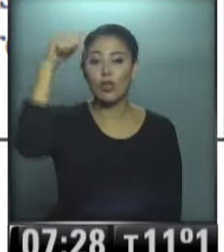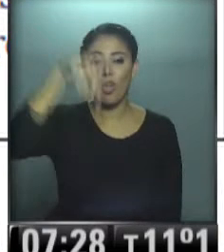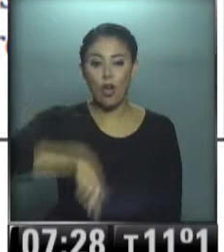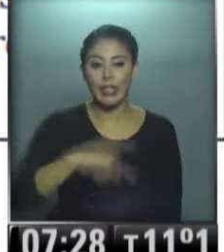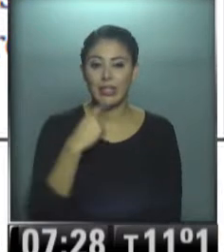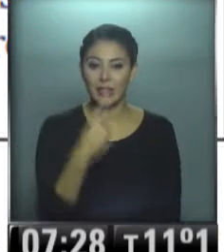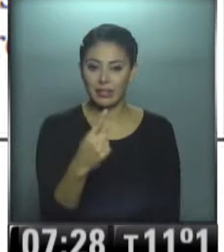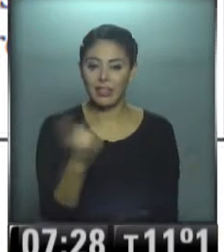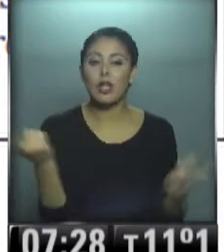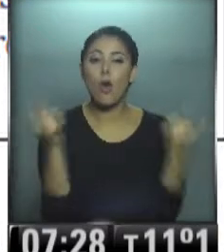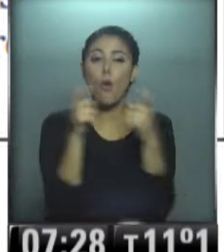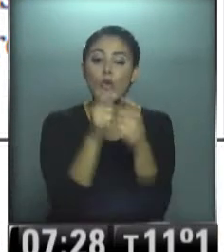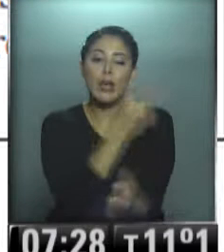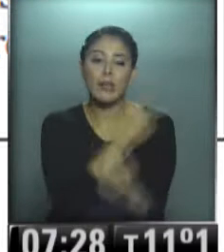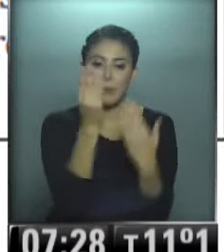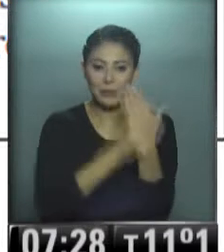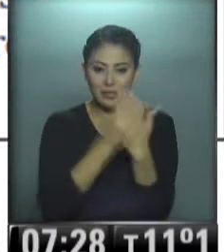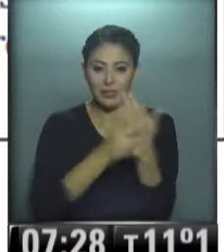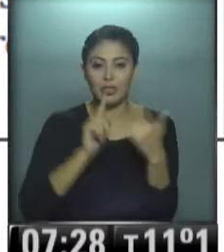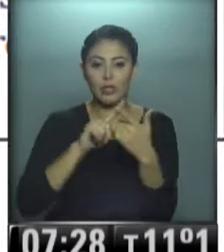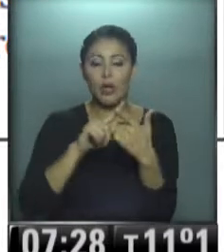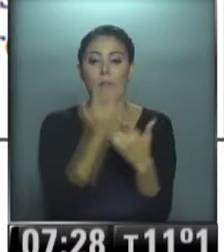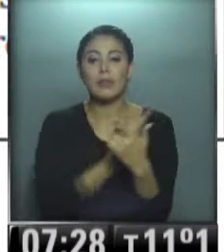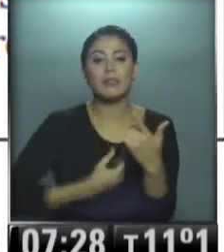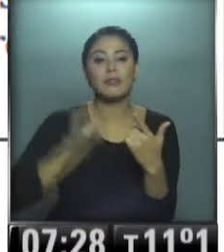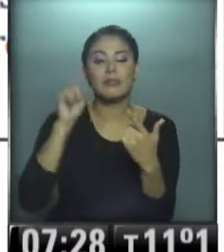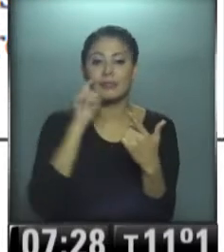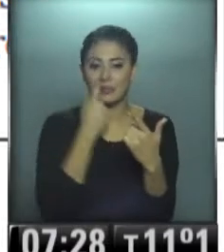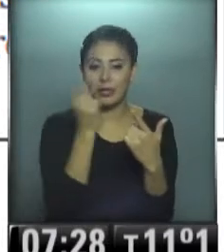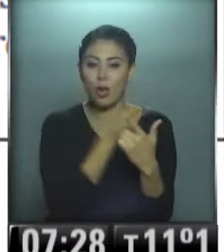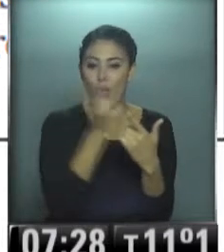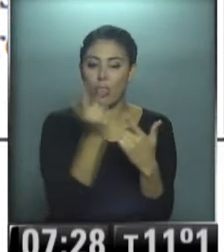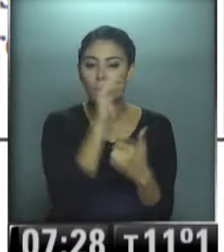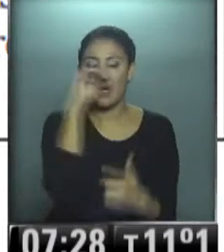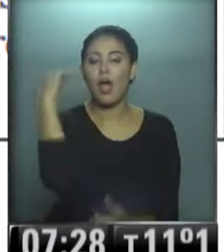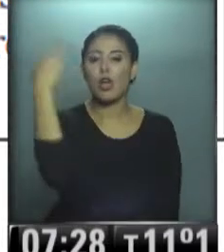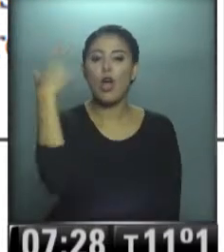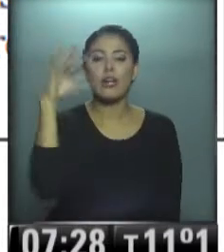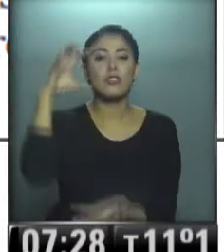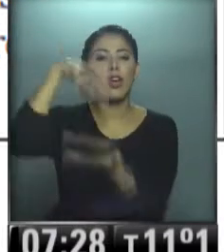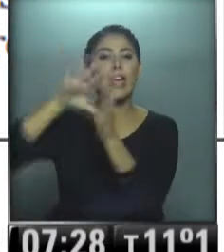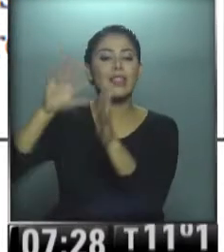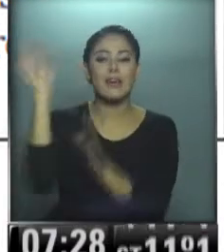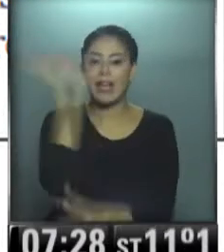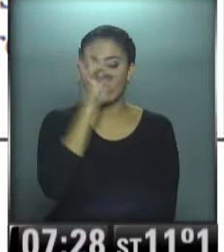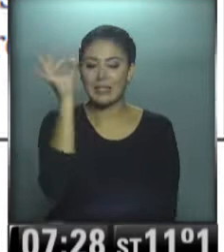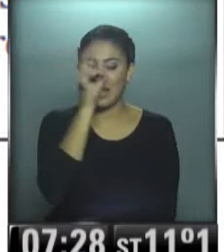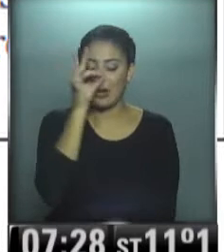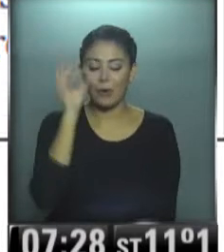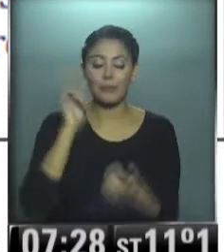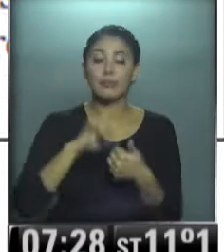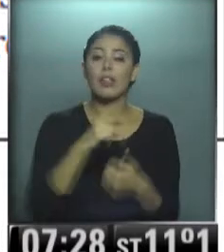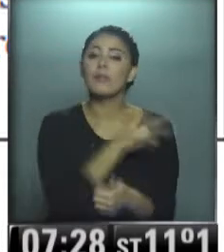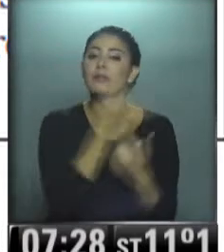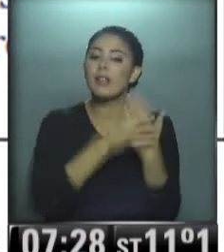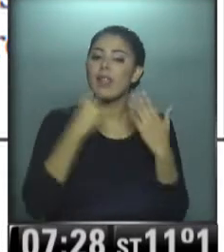la reunión de Capitanich y Uribarri. Ambos participaron del Congreso del PJ en el Chaco. jefe de gabinete afirmó que la combinación para un